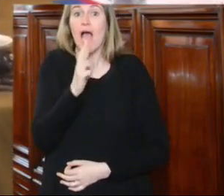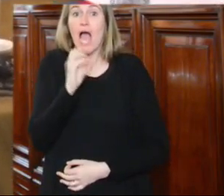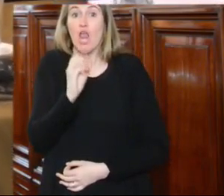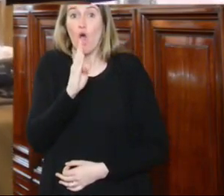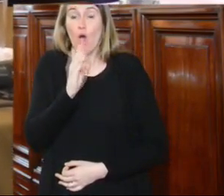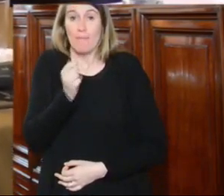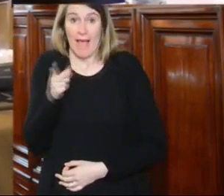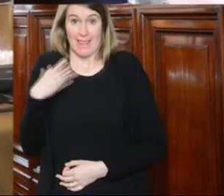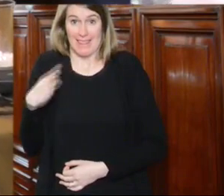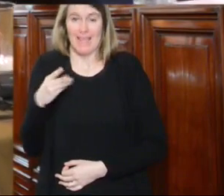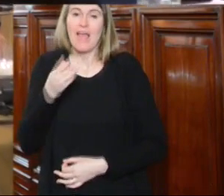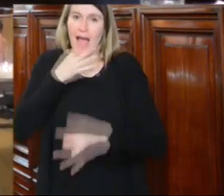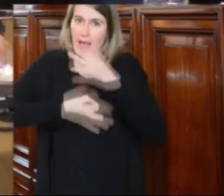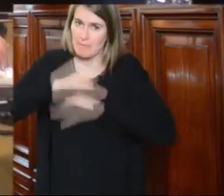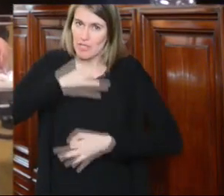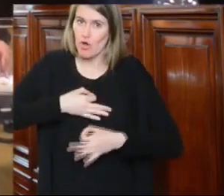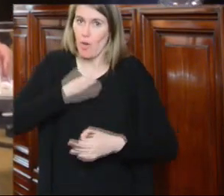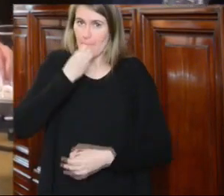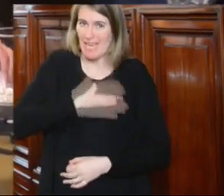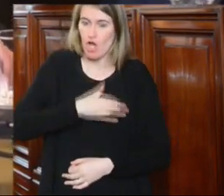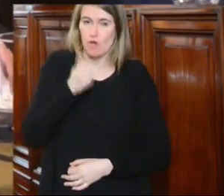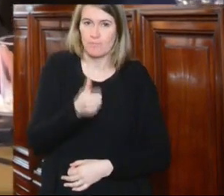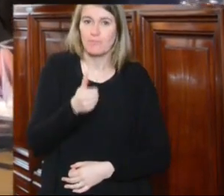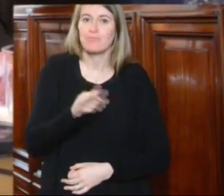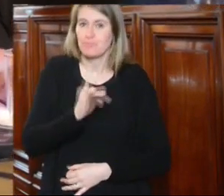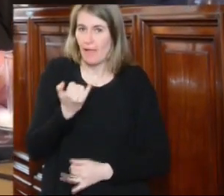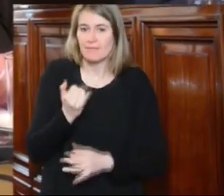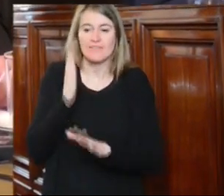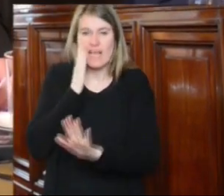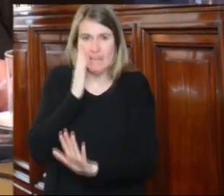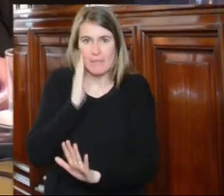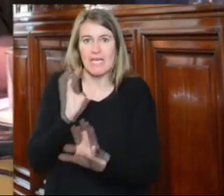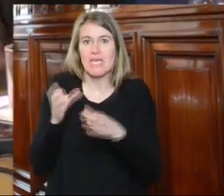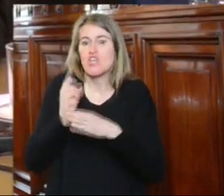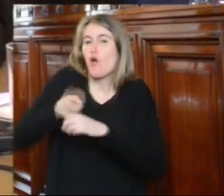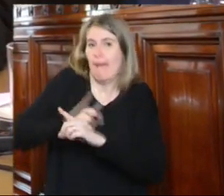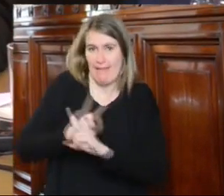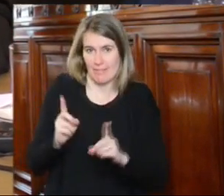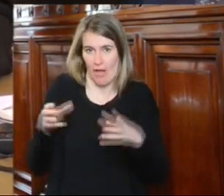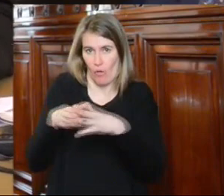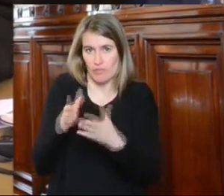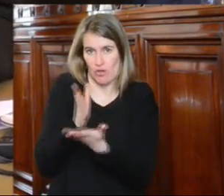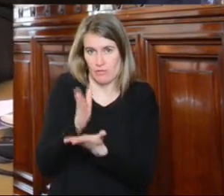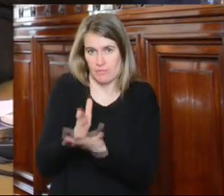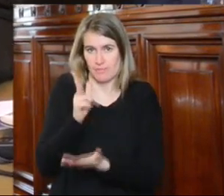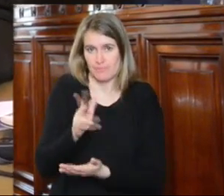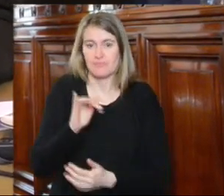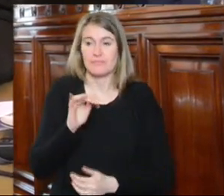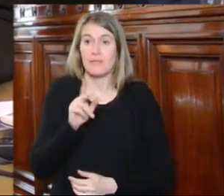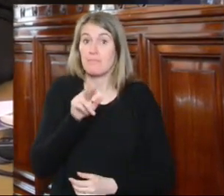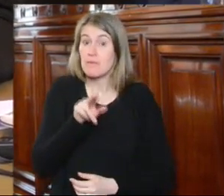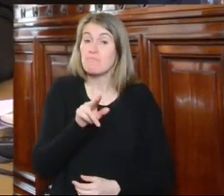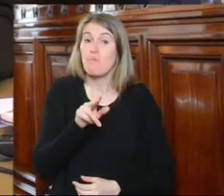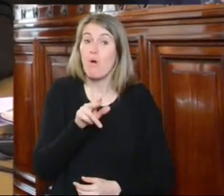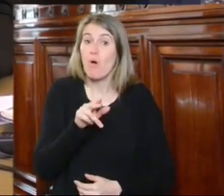pero tal vez para comentar podríamos decir que que de la misma forma en que